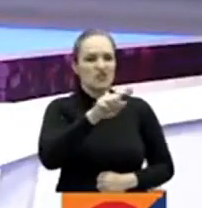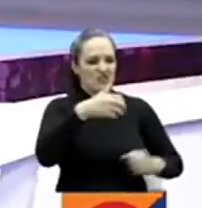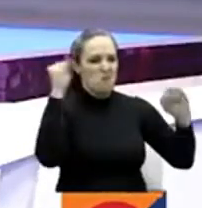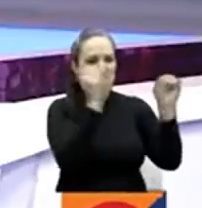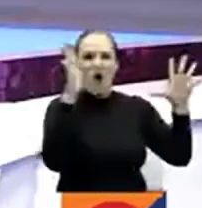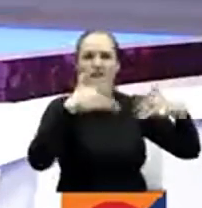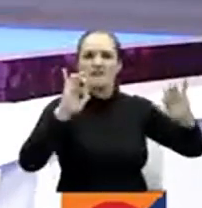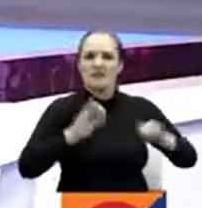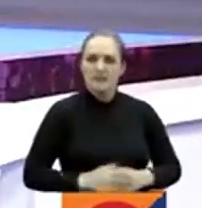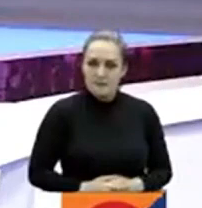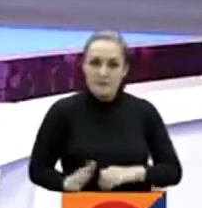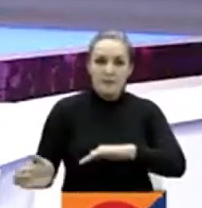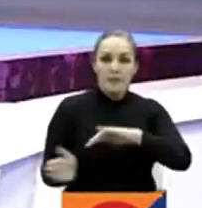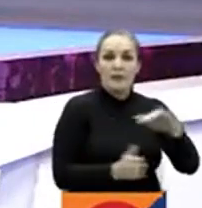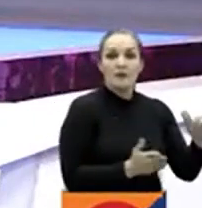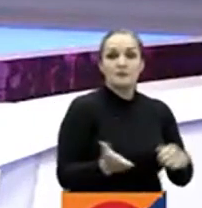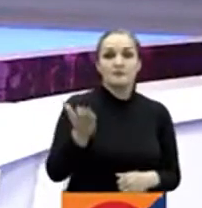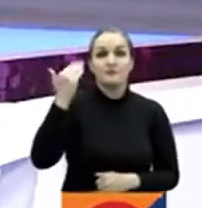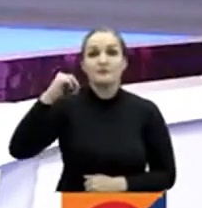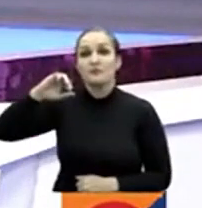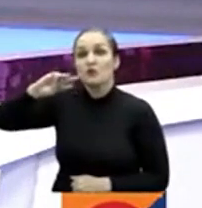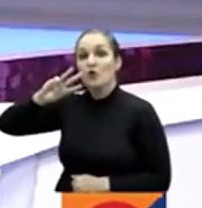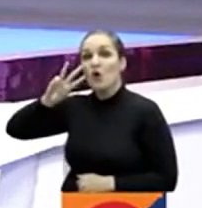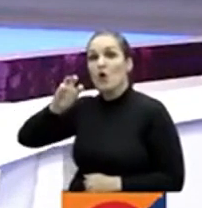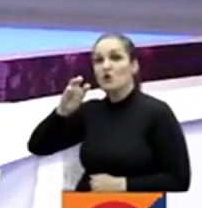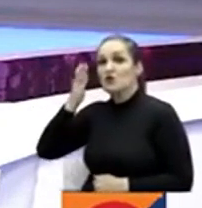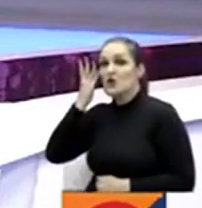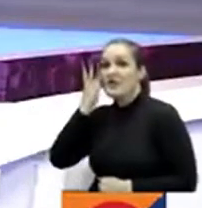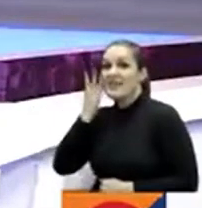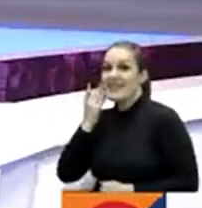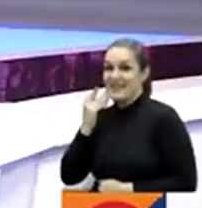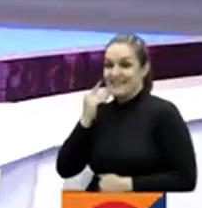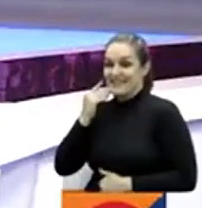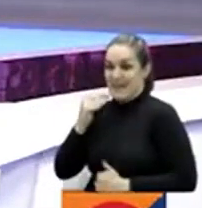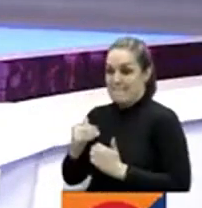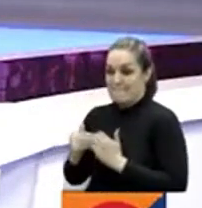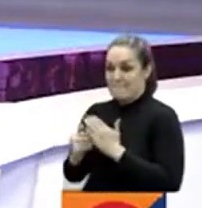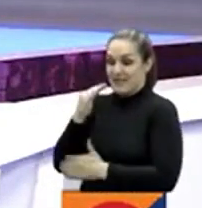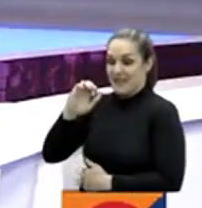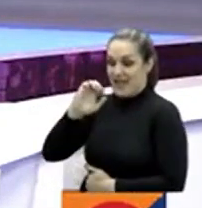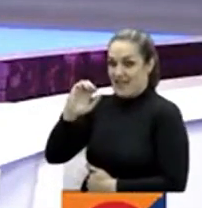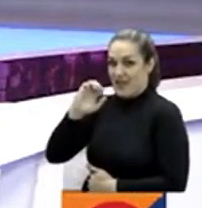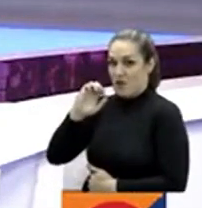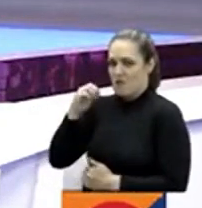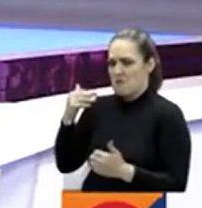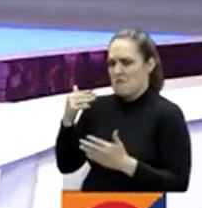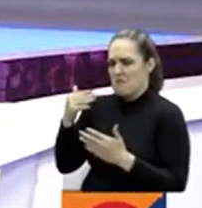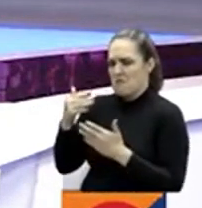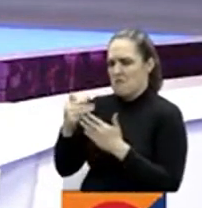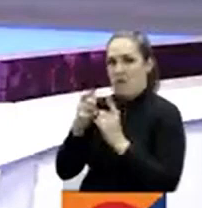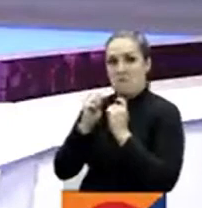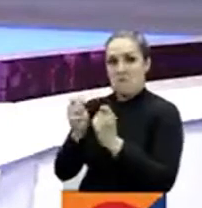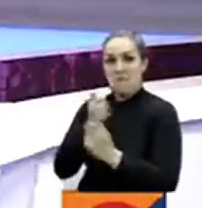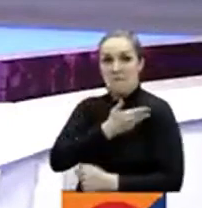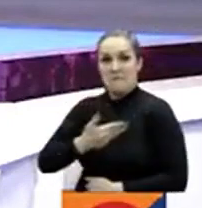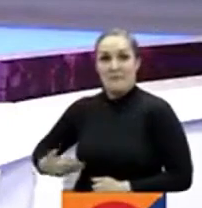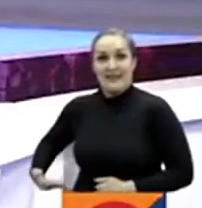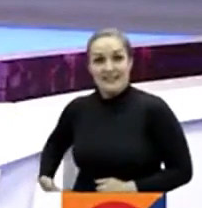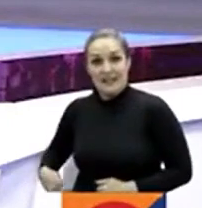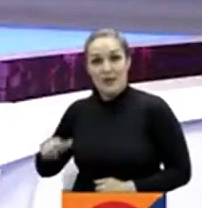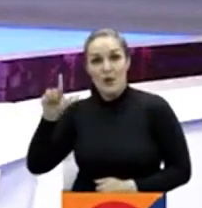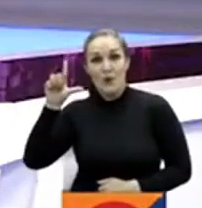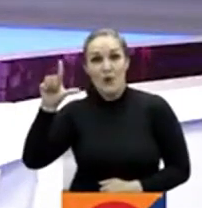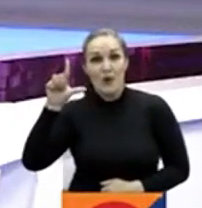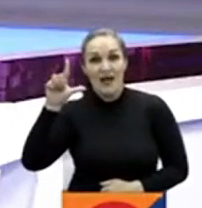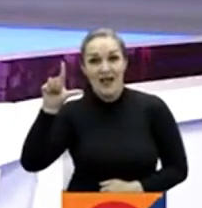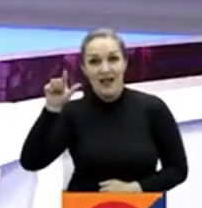Transcurrido los primeros ocho días del año, los mismos que llevaba Luis Ignacio Lula da Silva en la presidencia de Brasil, varios bolsonaristas irrumpieron en